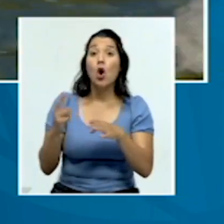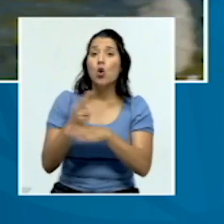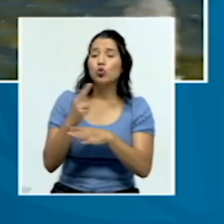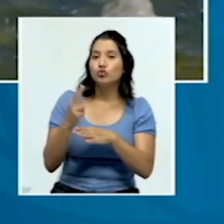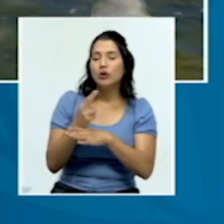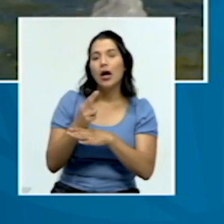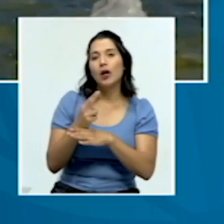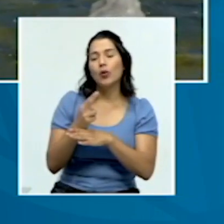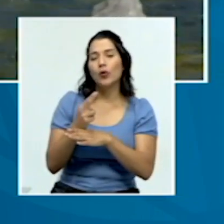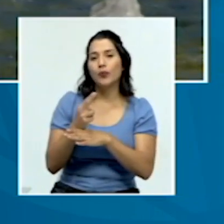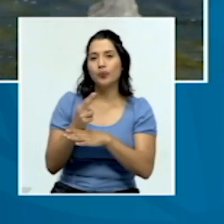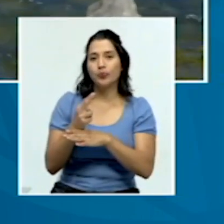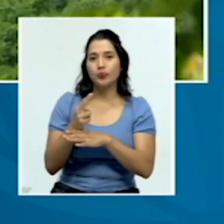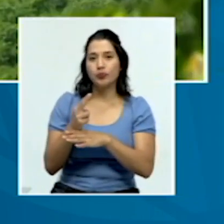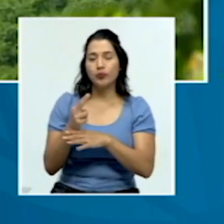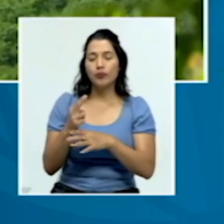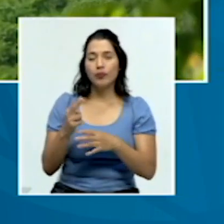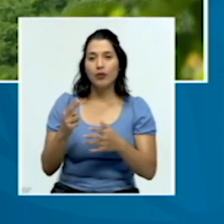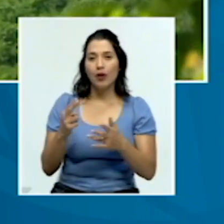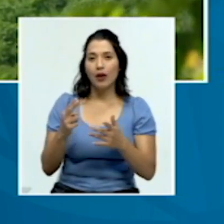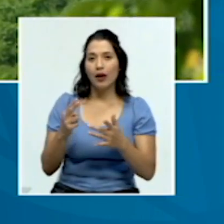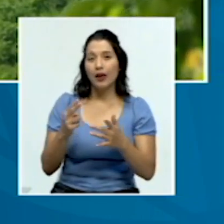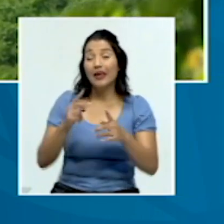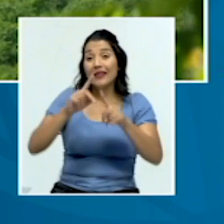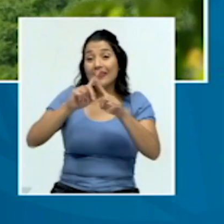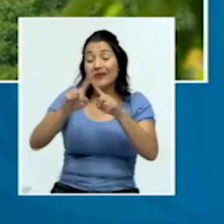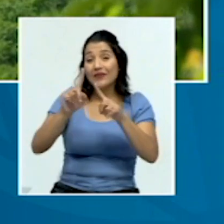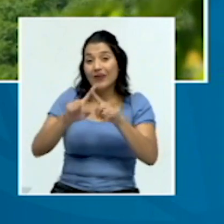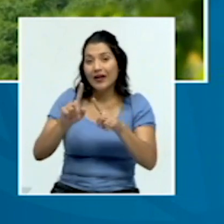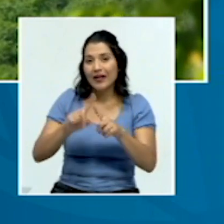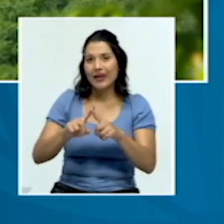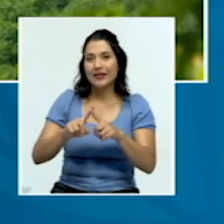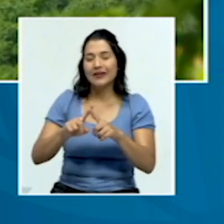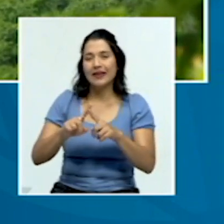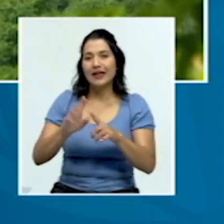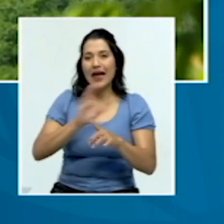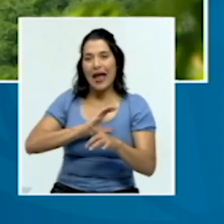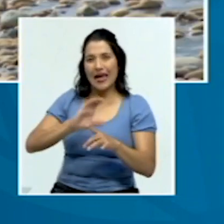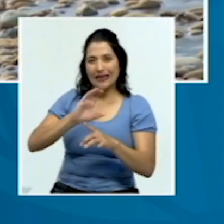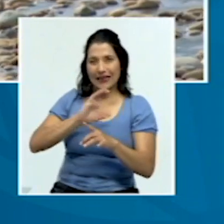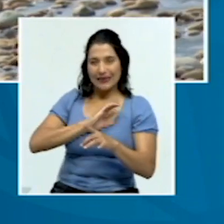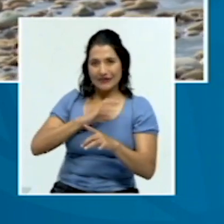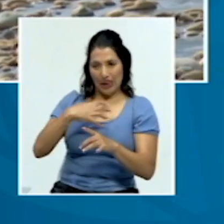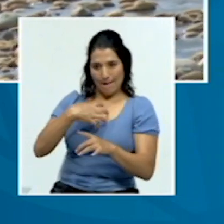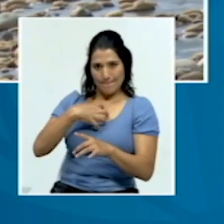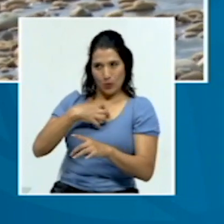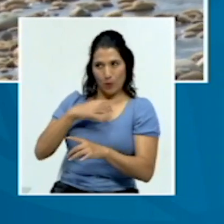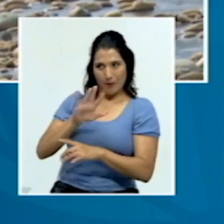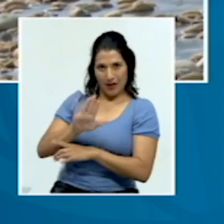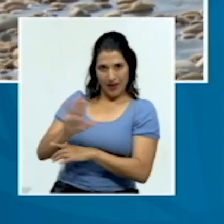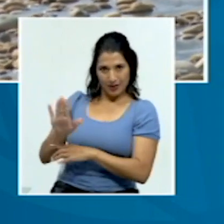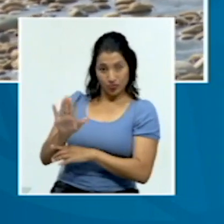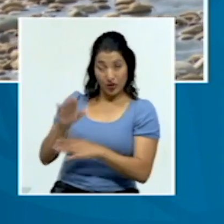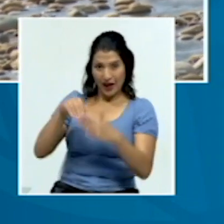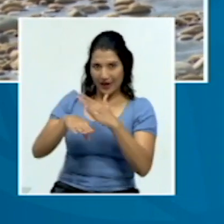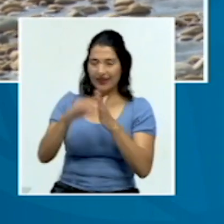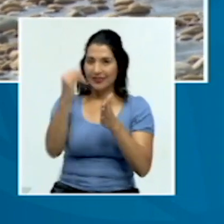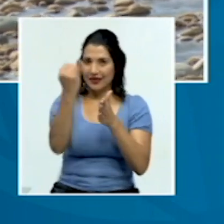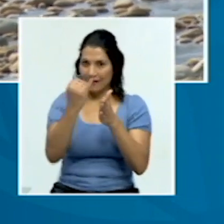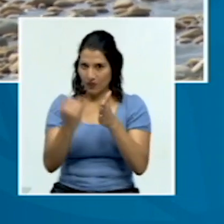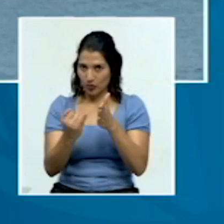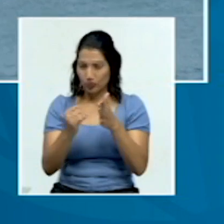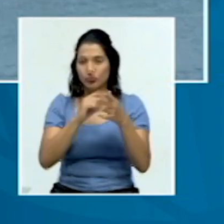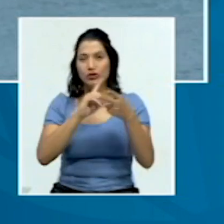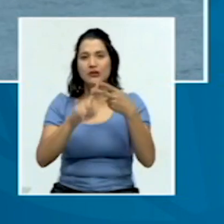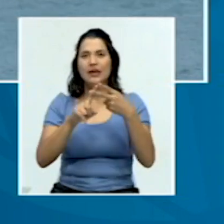estigmas y rasgos étnicos de ellos en los diferentes dibujos. Se tomó en